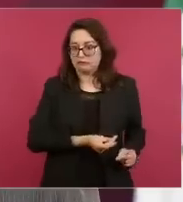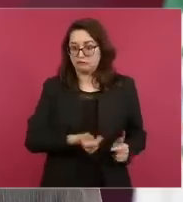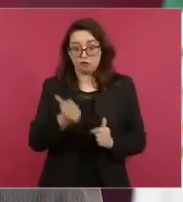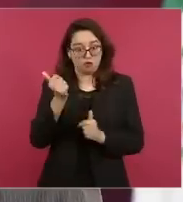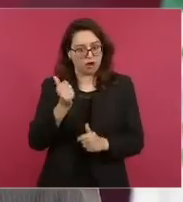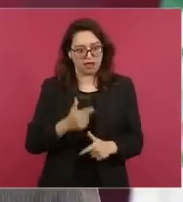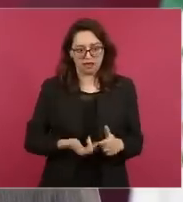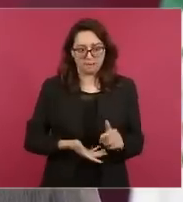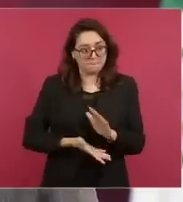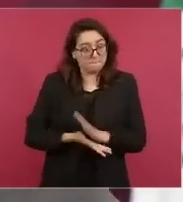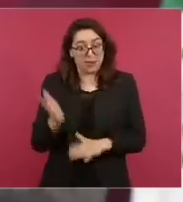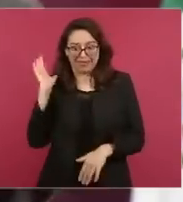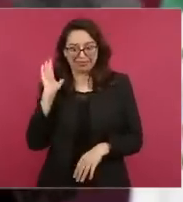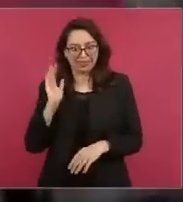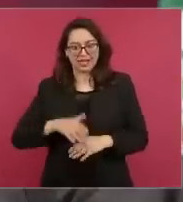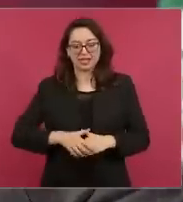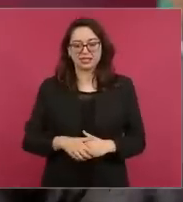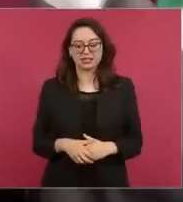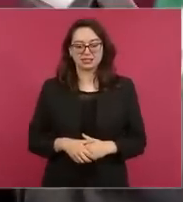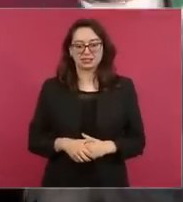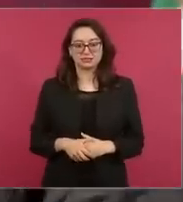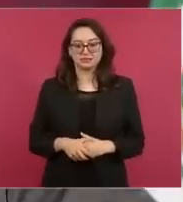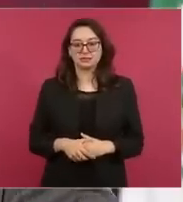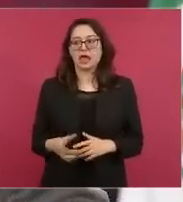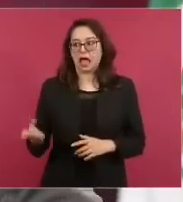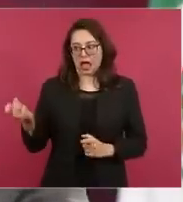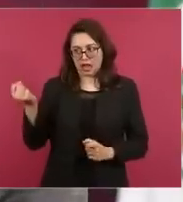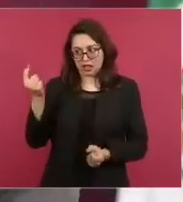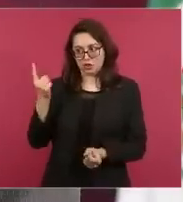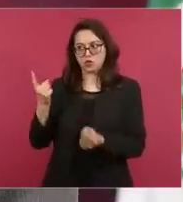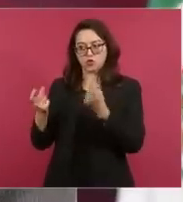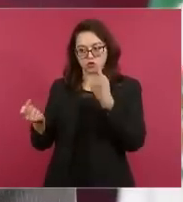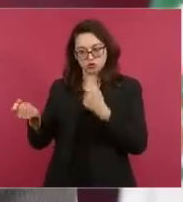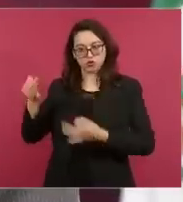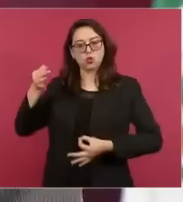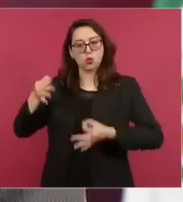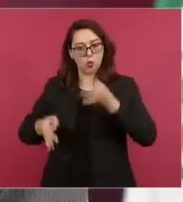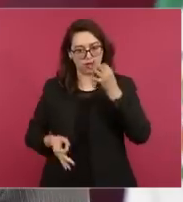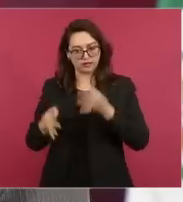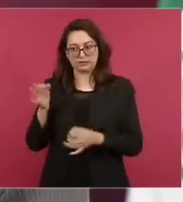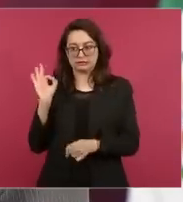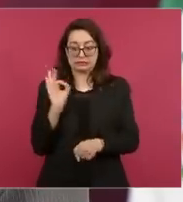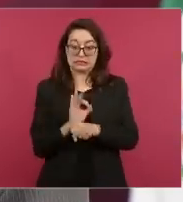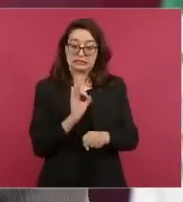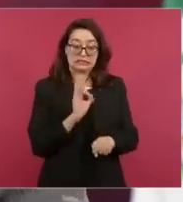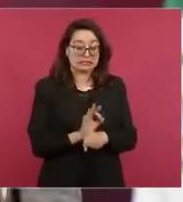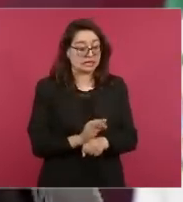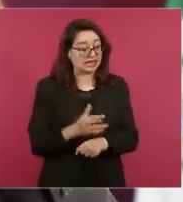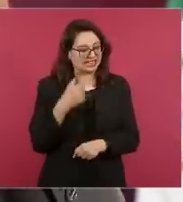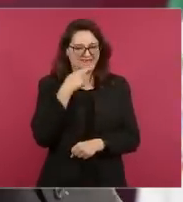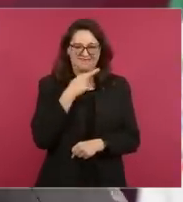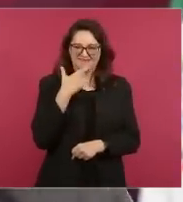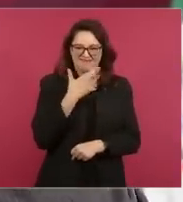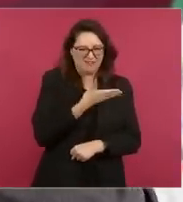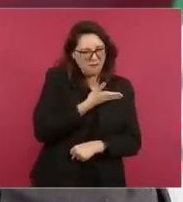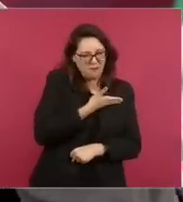Judicial, para no hablar de todo el Poder Judicial, porque